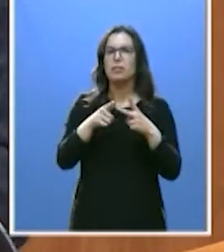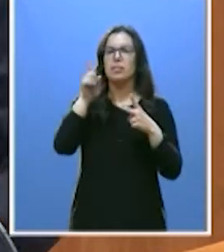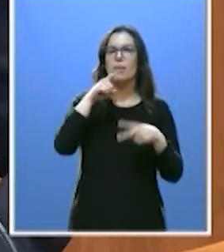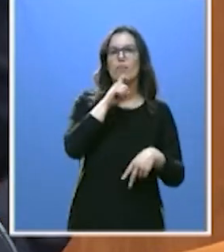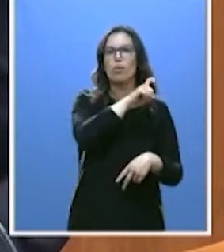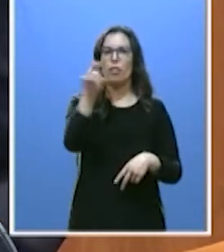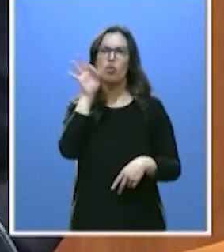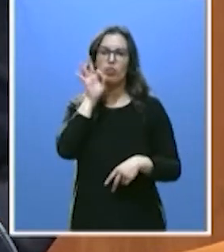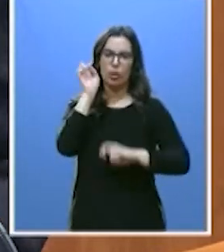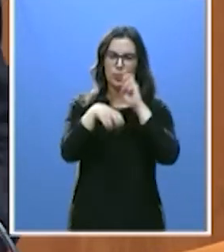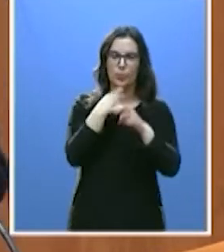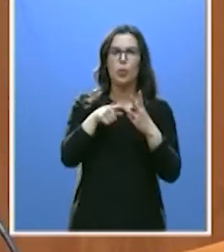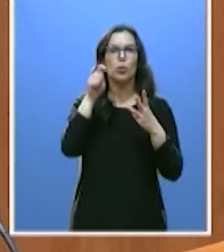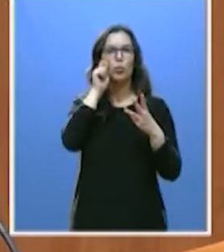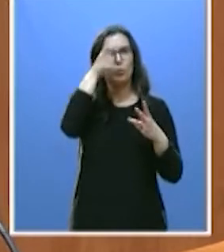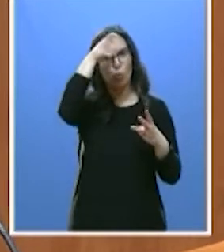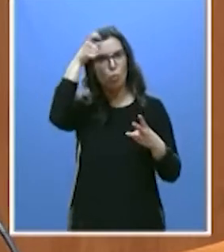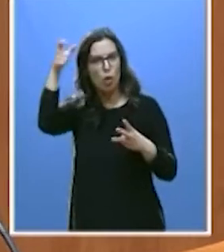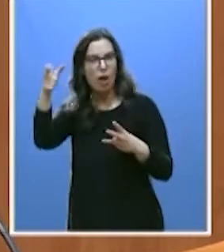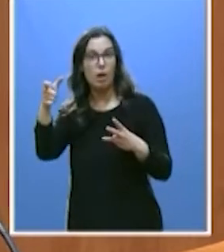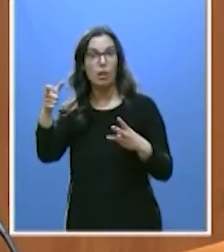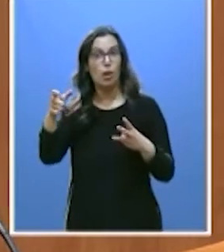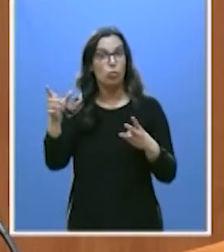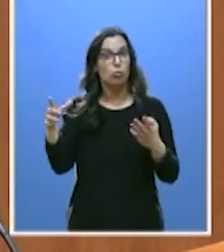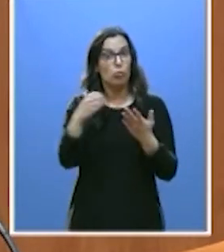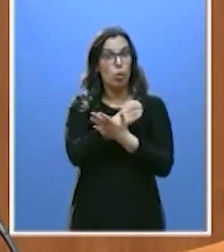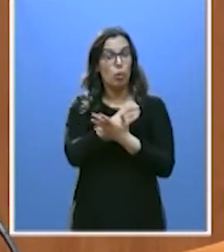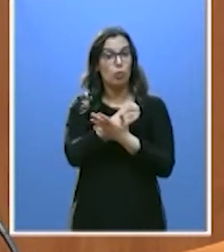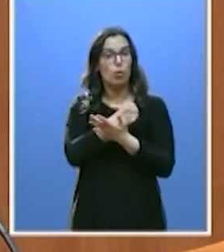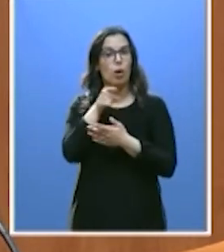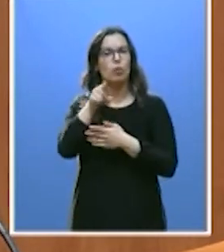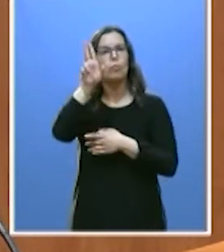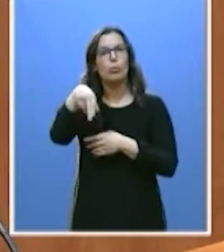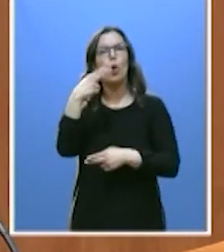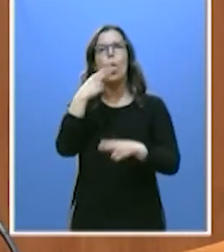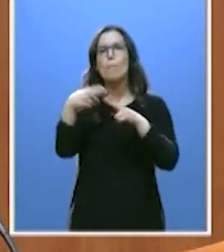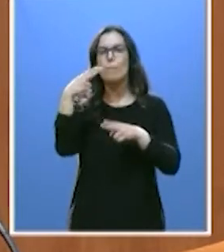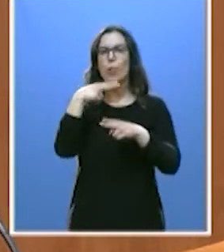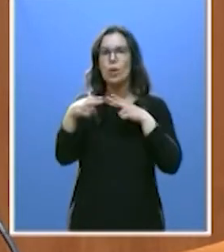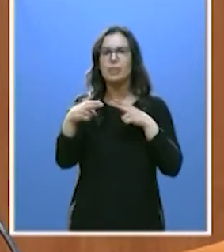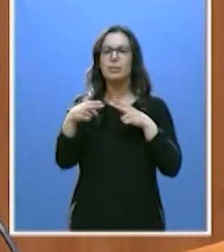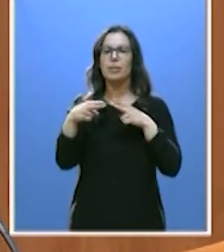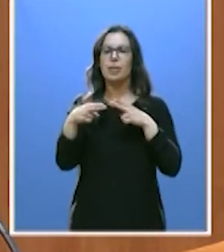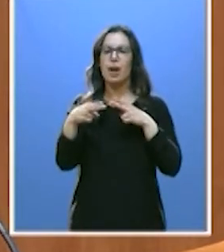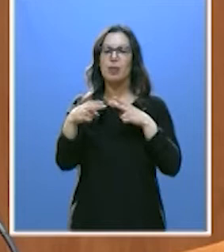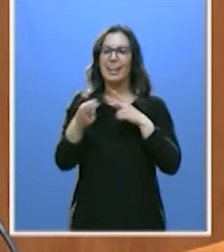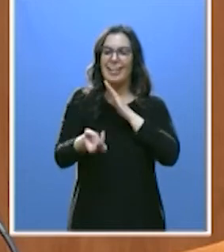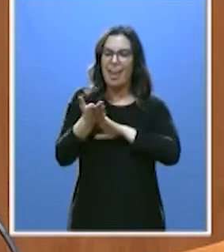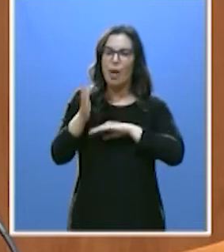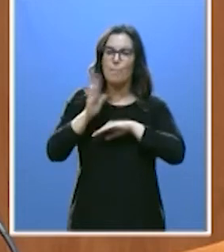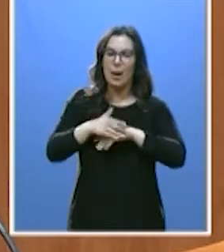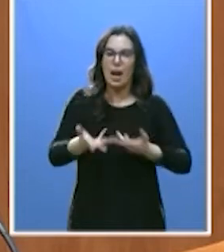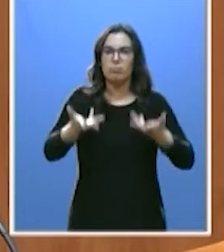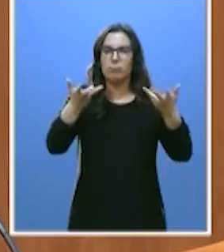Siglo, el turismo rural. Todo eso supone una política hecha al servicio de los ciudadanos.